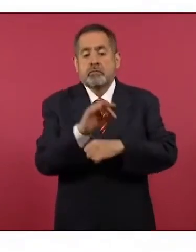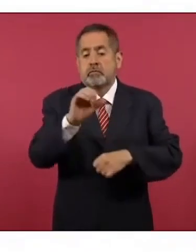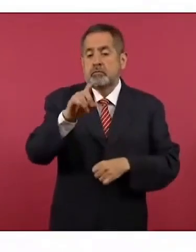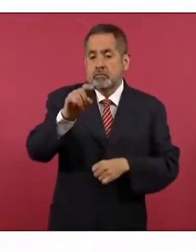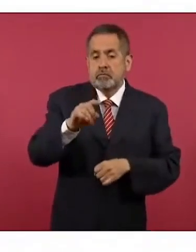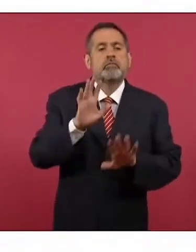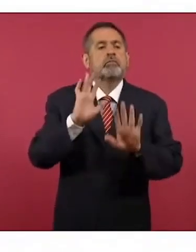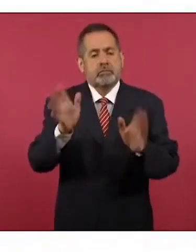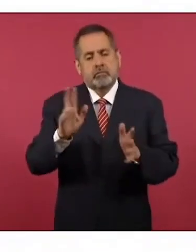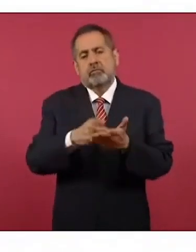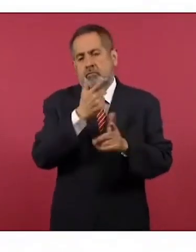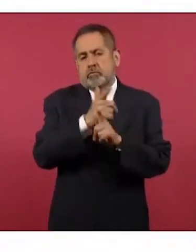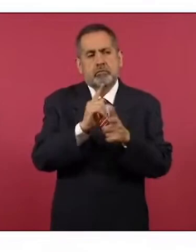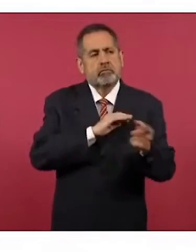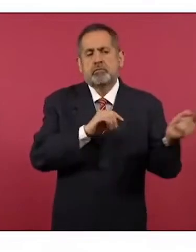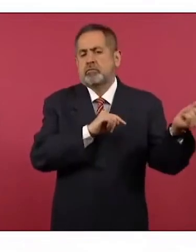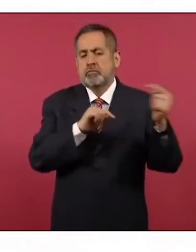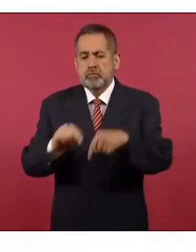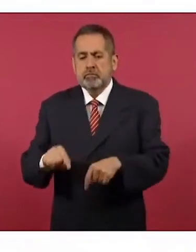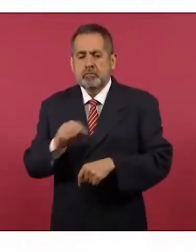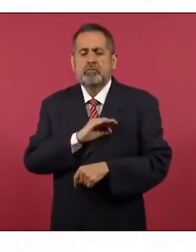estar en nuestro país.